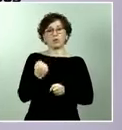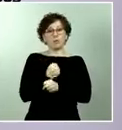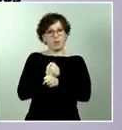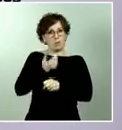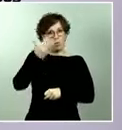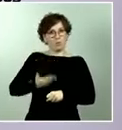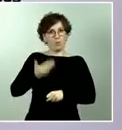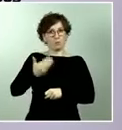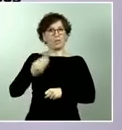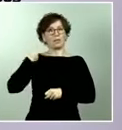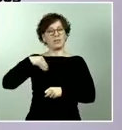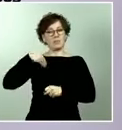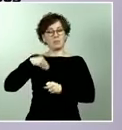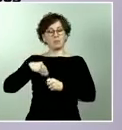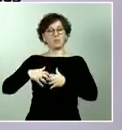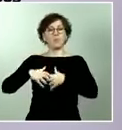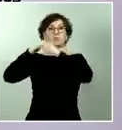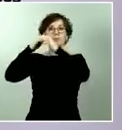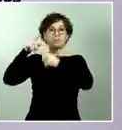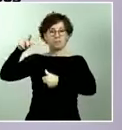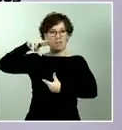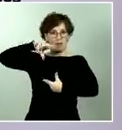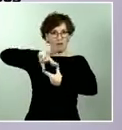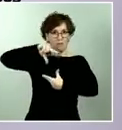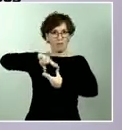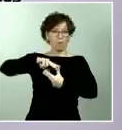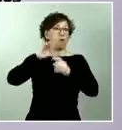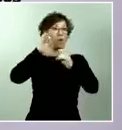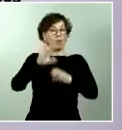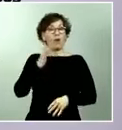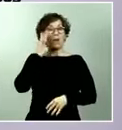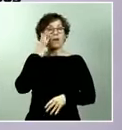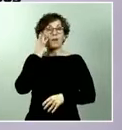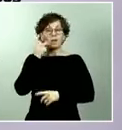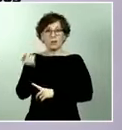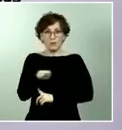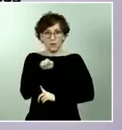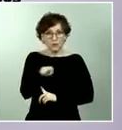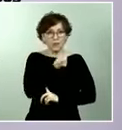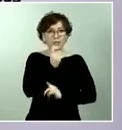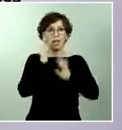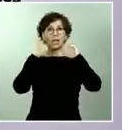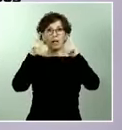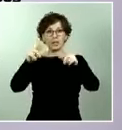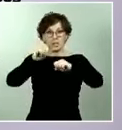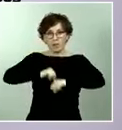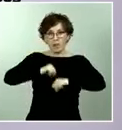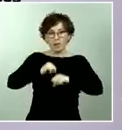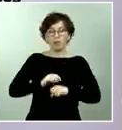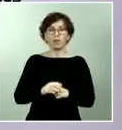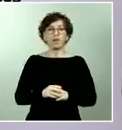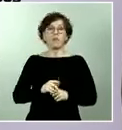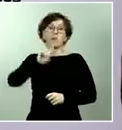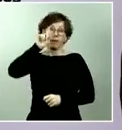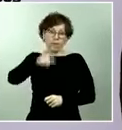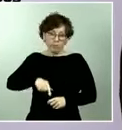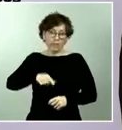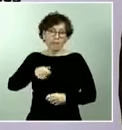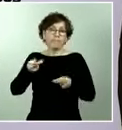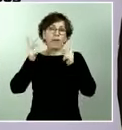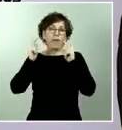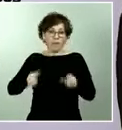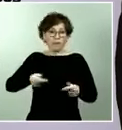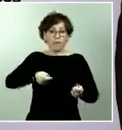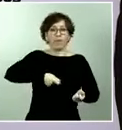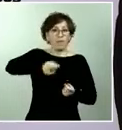desinfección de residencias como lo hemos hecho desgraciadamente en traslado de fallecidos desde luego la operación